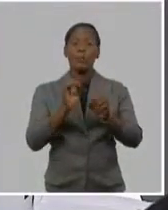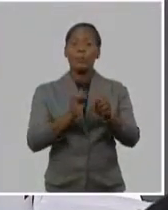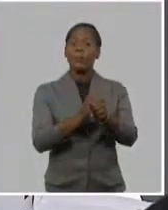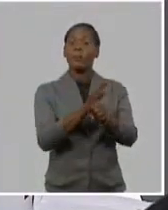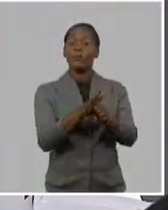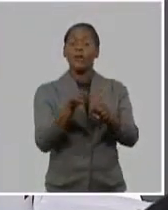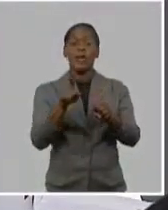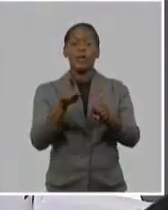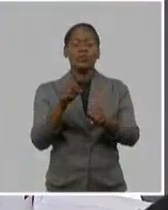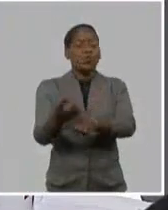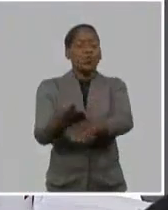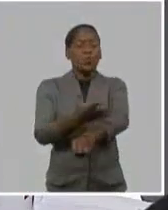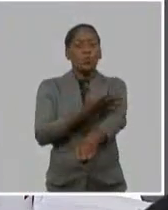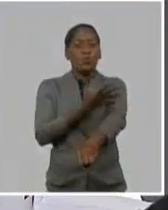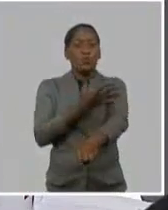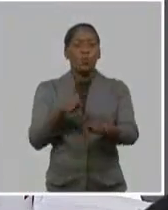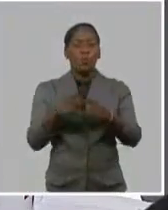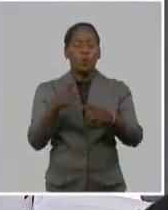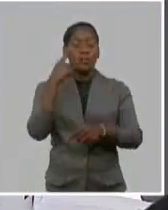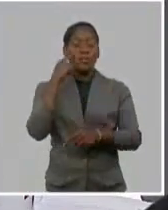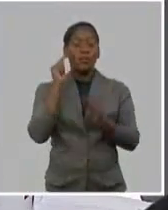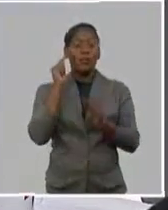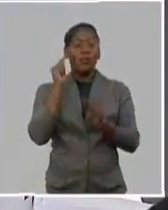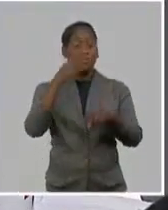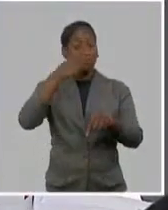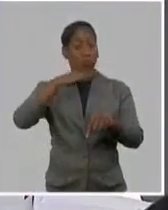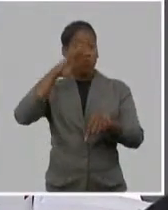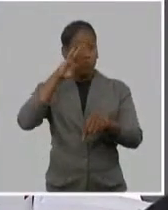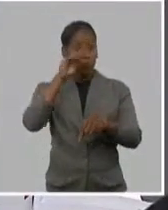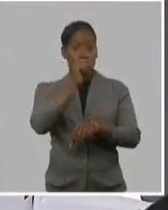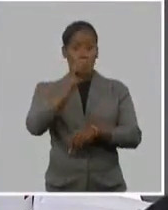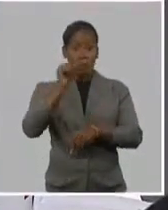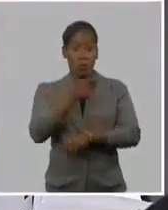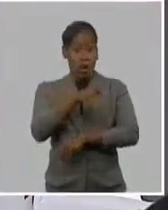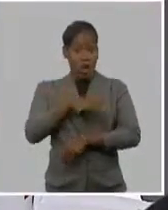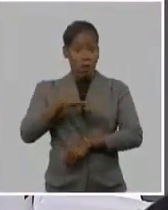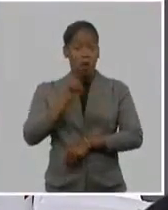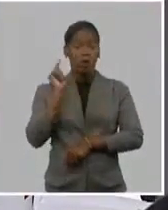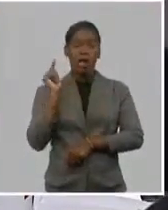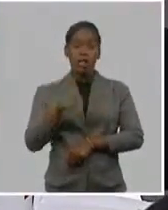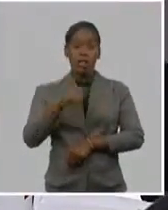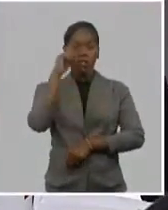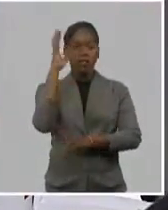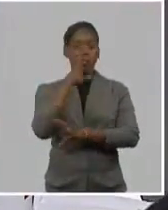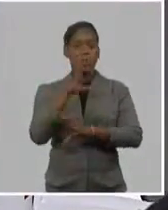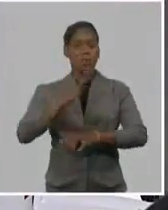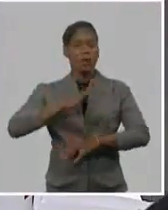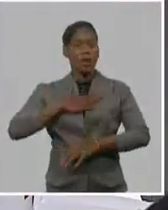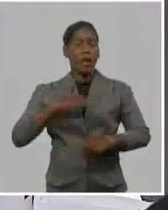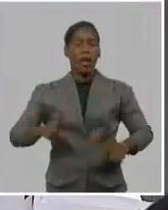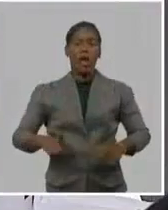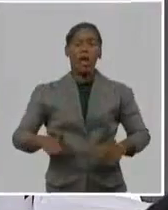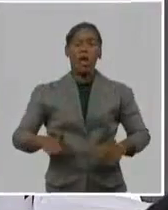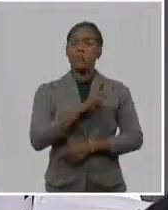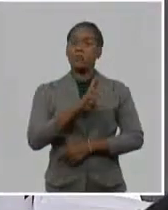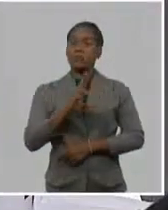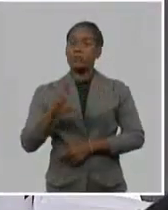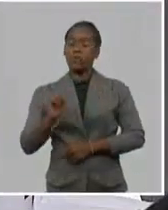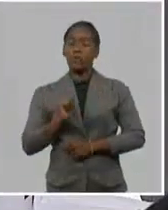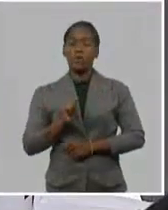manifestación extraordinaria de la capacidad y de la voluntad de nuestro pueblo. Esa revolución socialista cubana